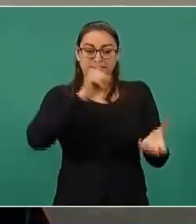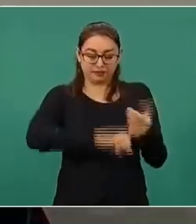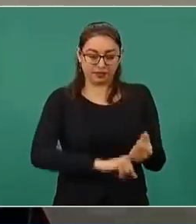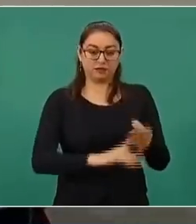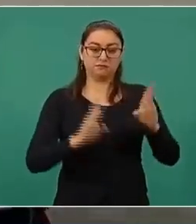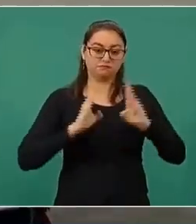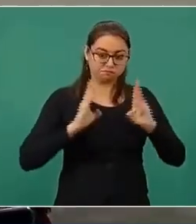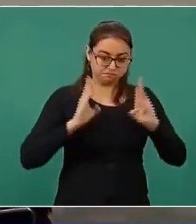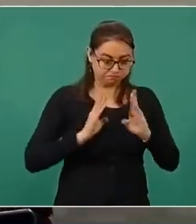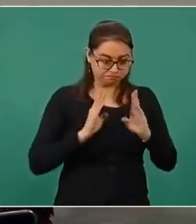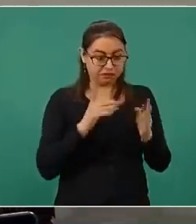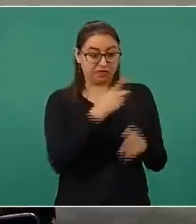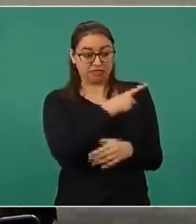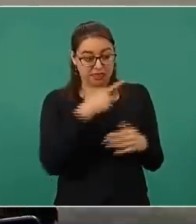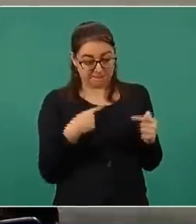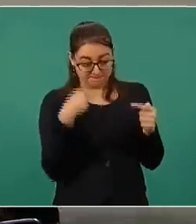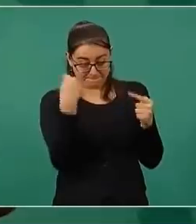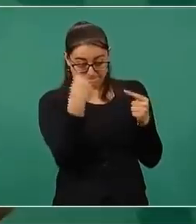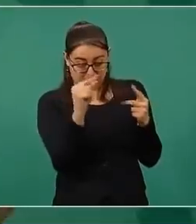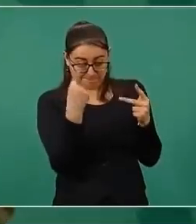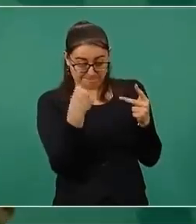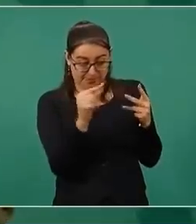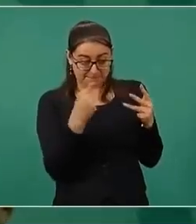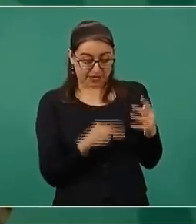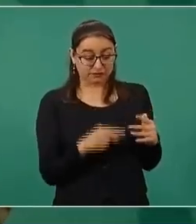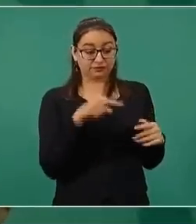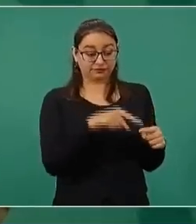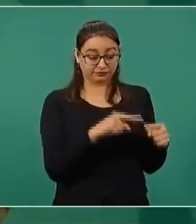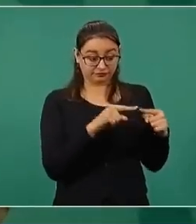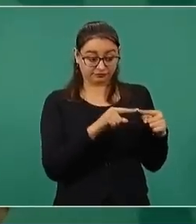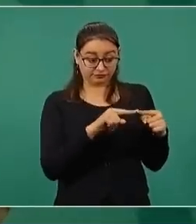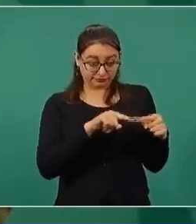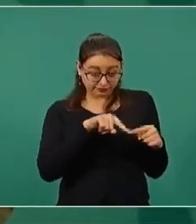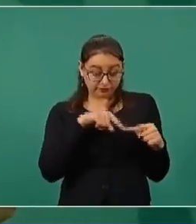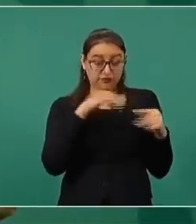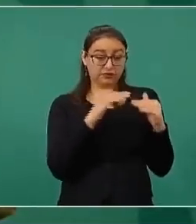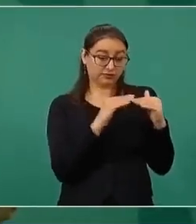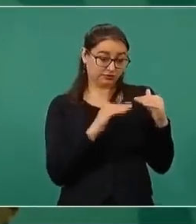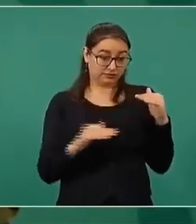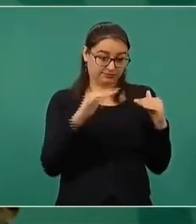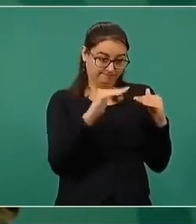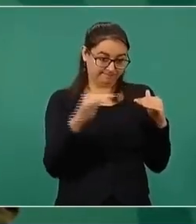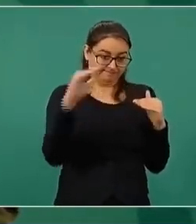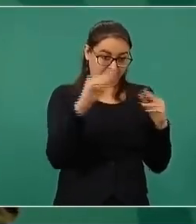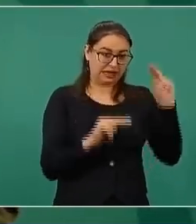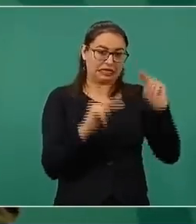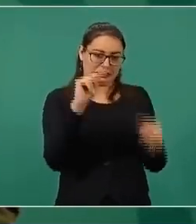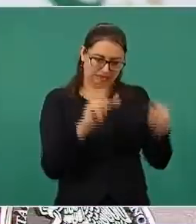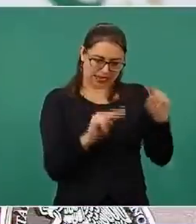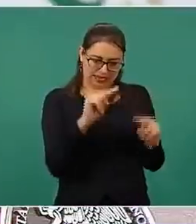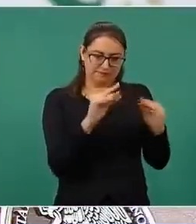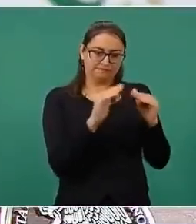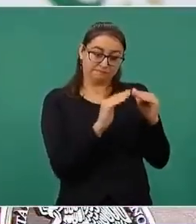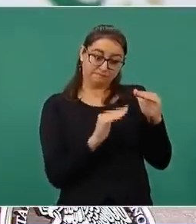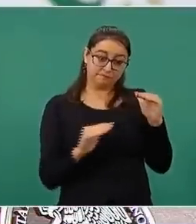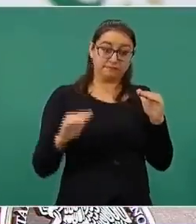Ejército. De tal forma que para ascender al grado inmediato, el examen precisamente